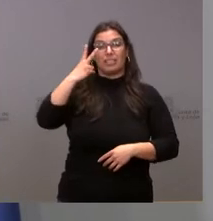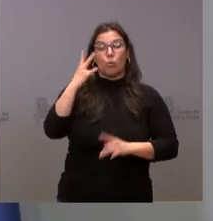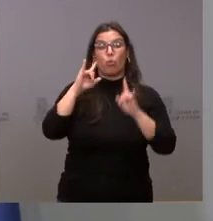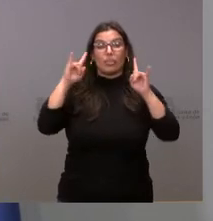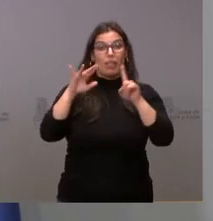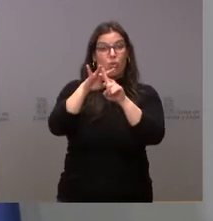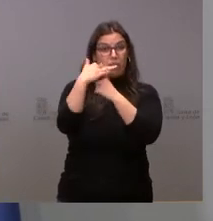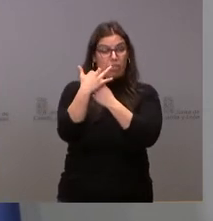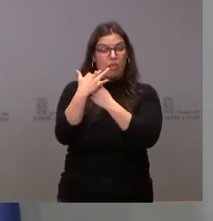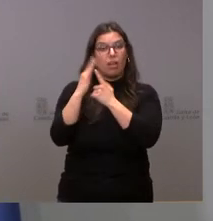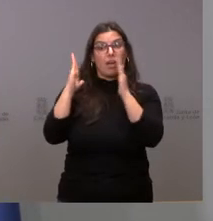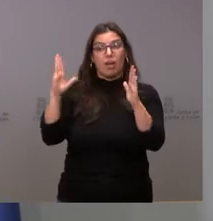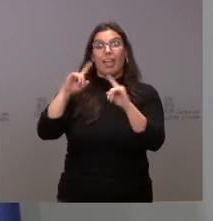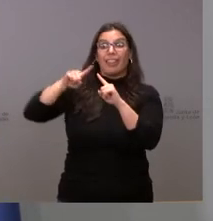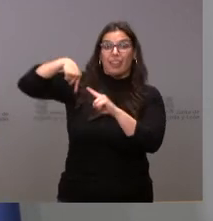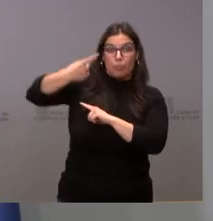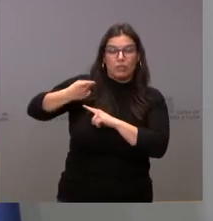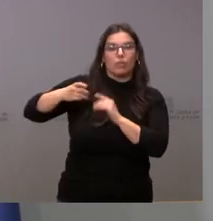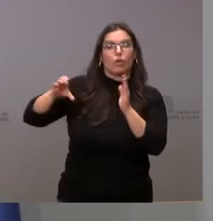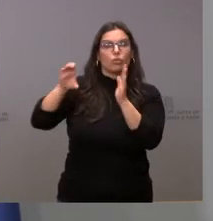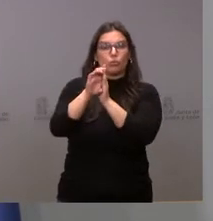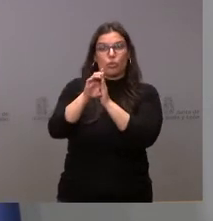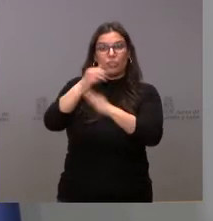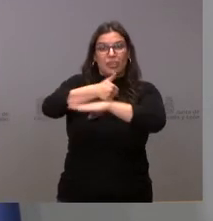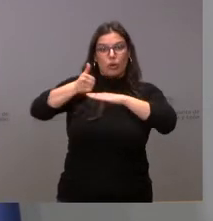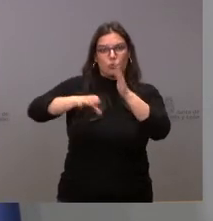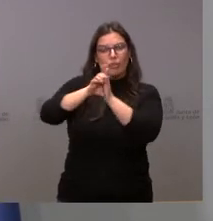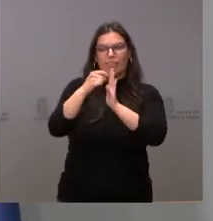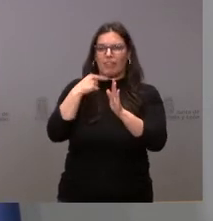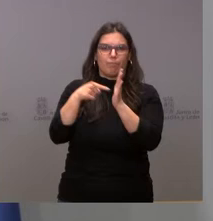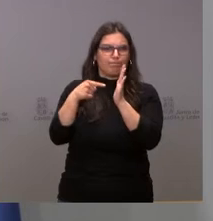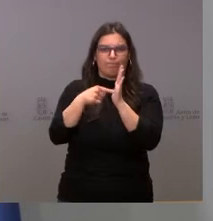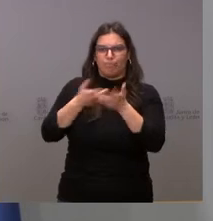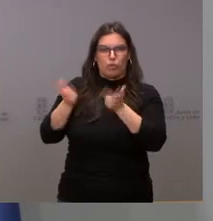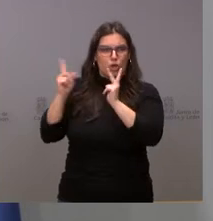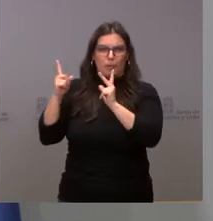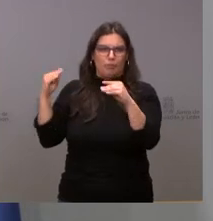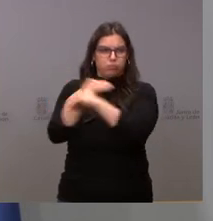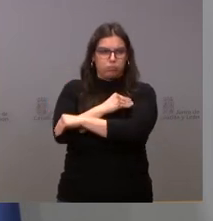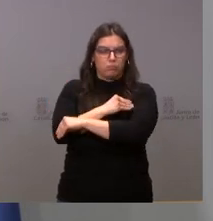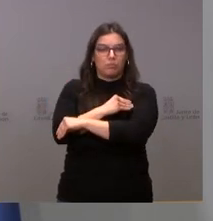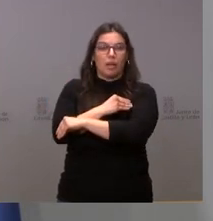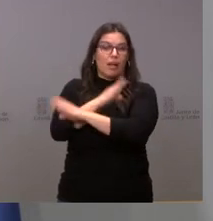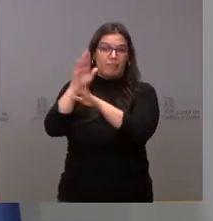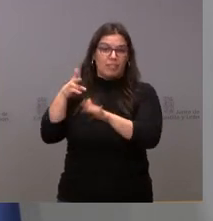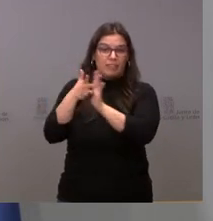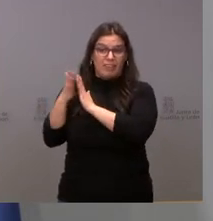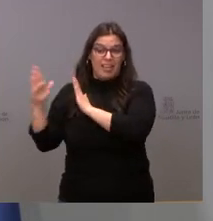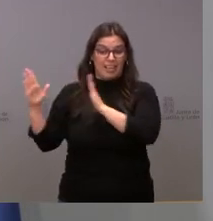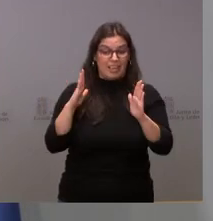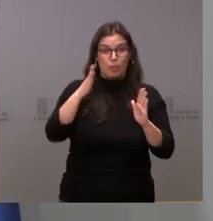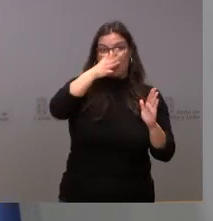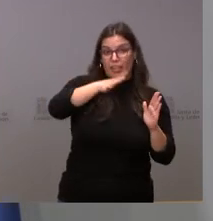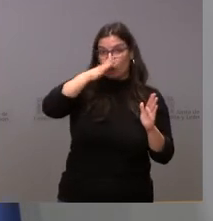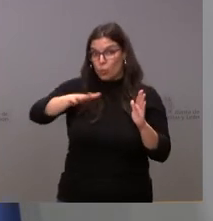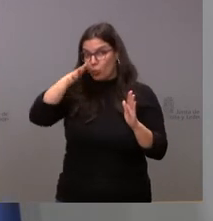segundo estado de alarma. Este fue declarado inconstitucional por trate del Tribunal Constitucional y, por tanto, corresponde dejar sin efecto las denuncias